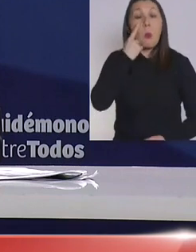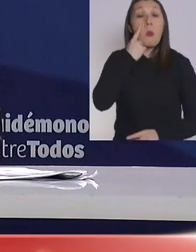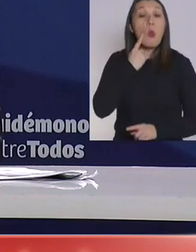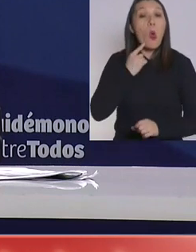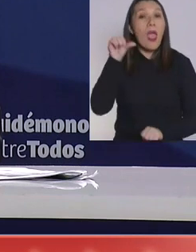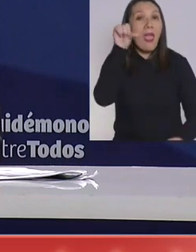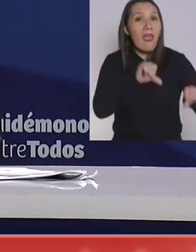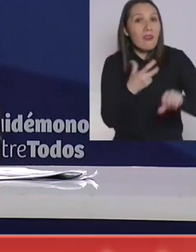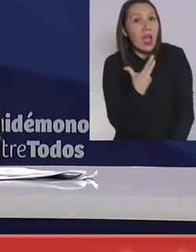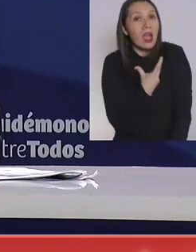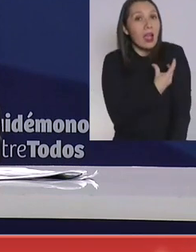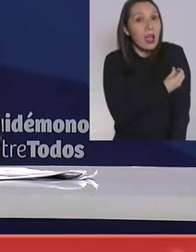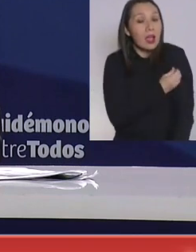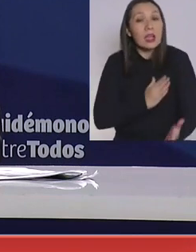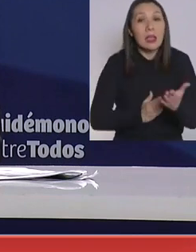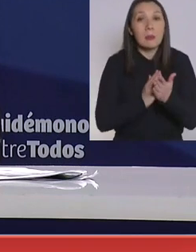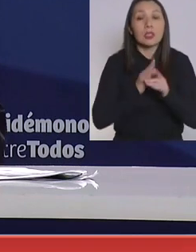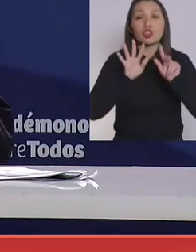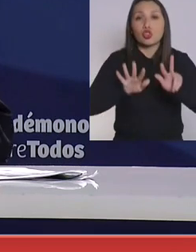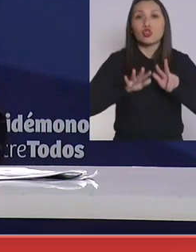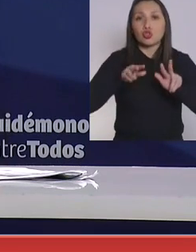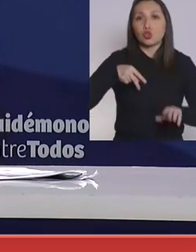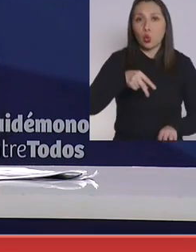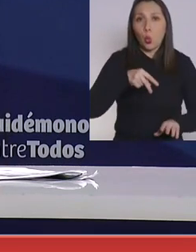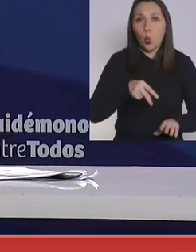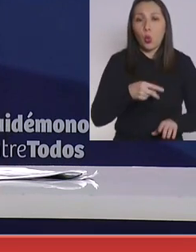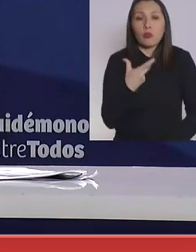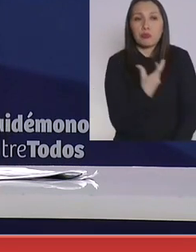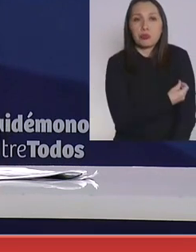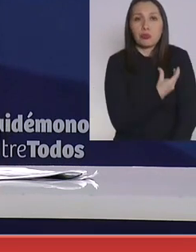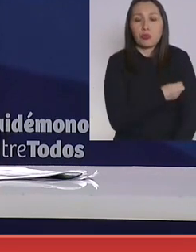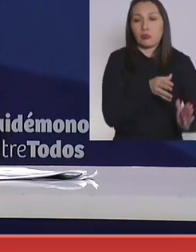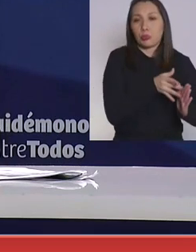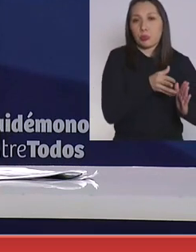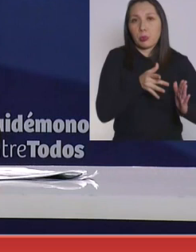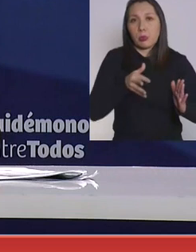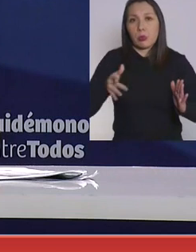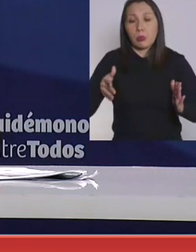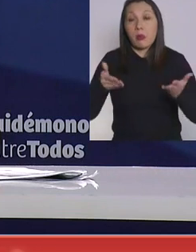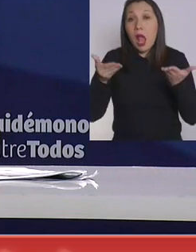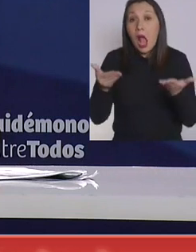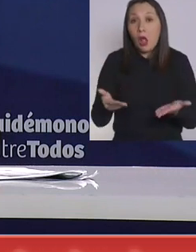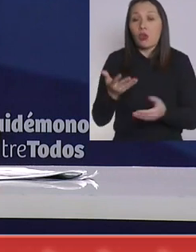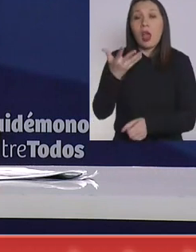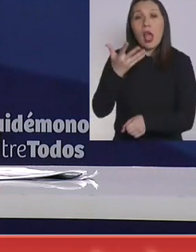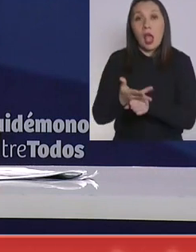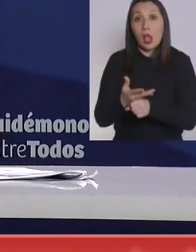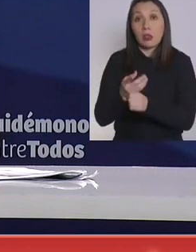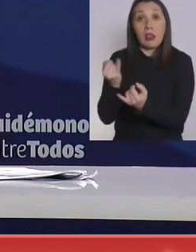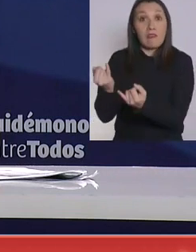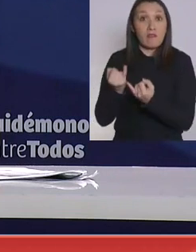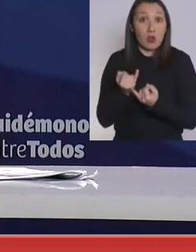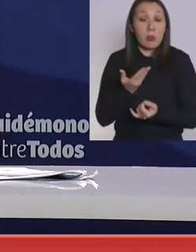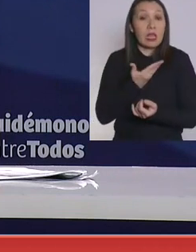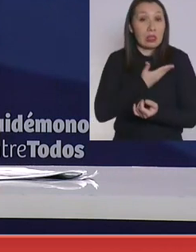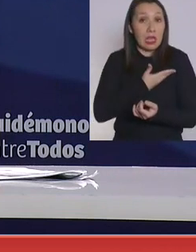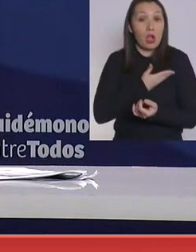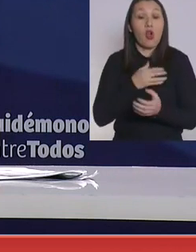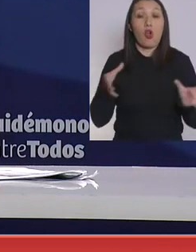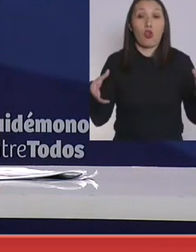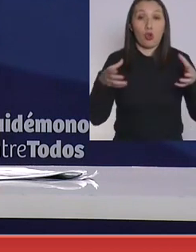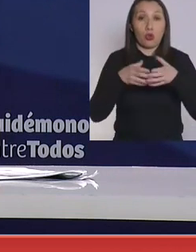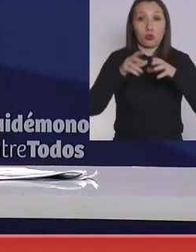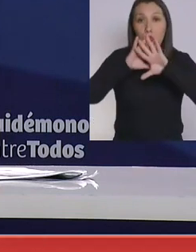clínicos de la vacuna comenzaron el 18 de junio. Y hasta el momento se incluyen, según la información que tenemos de la